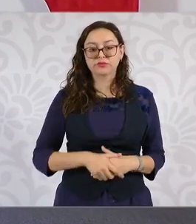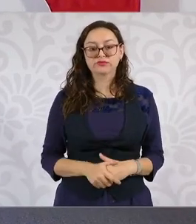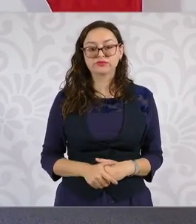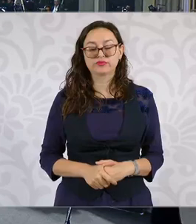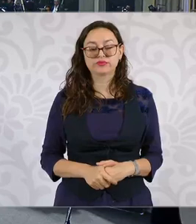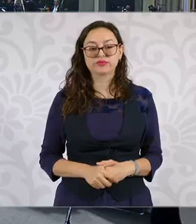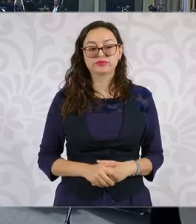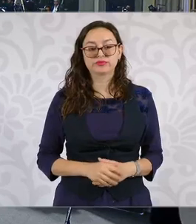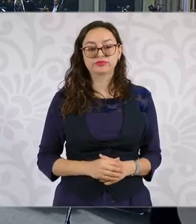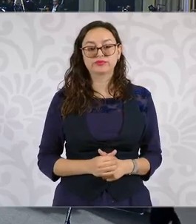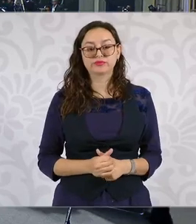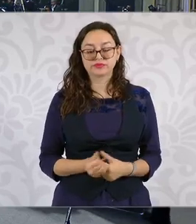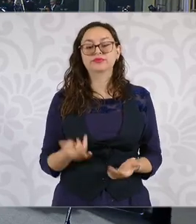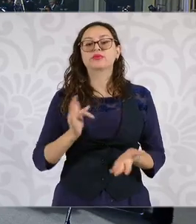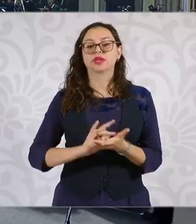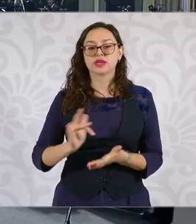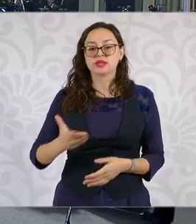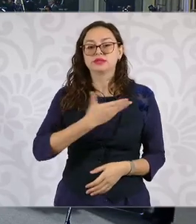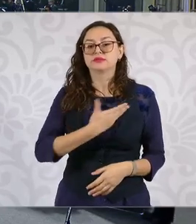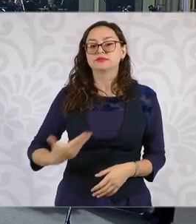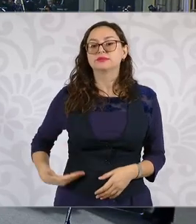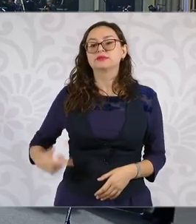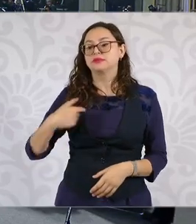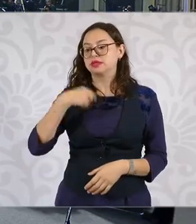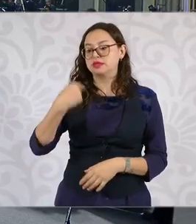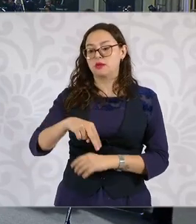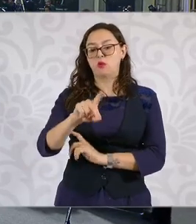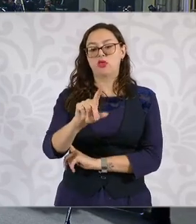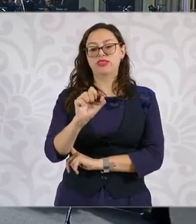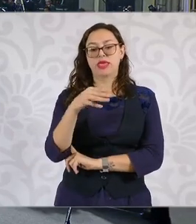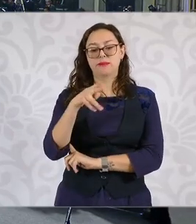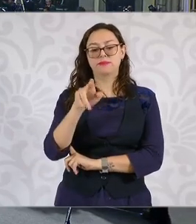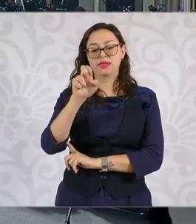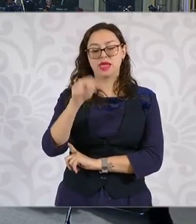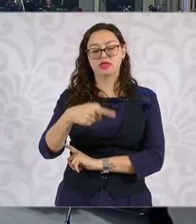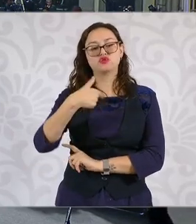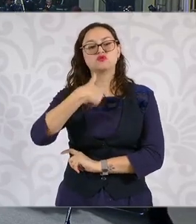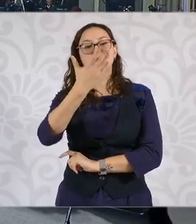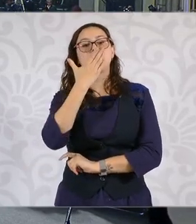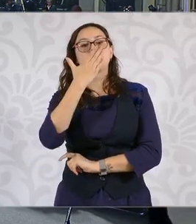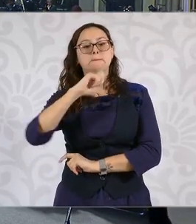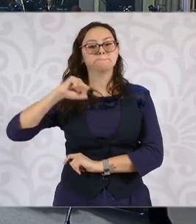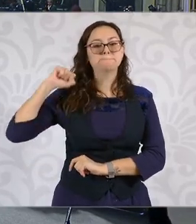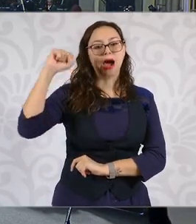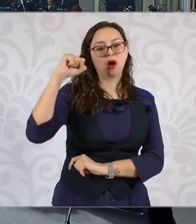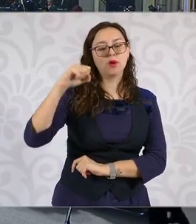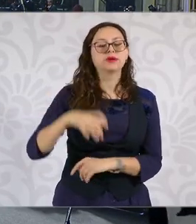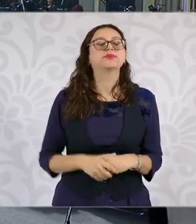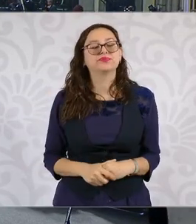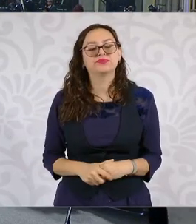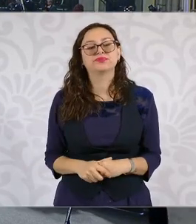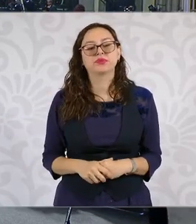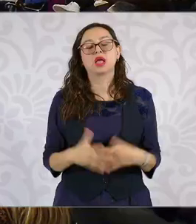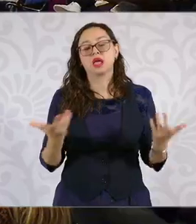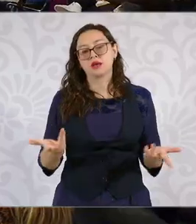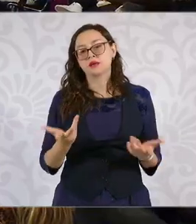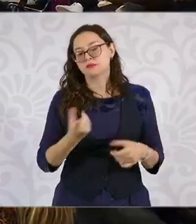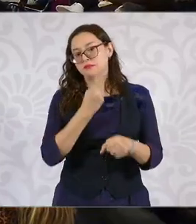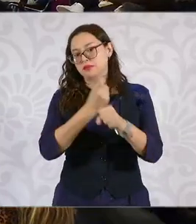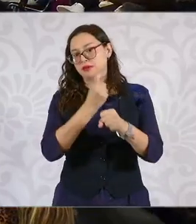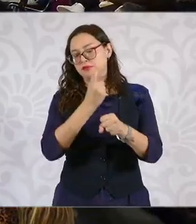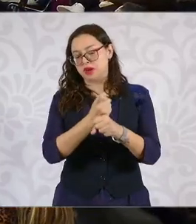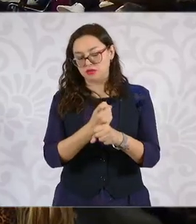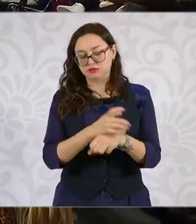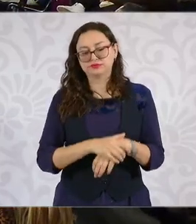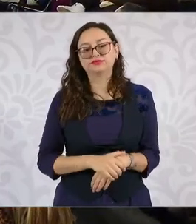Sí, gracias, presidente. Ademian Duarte de Sonora Power. Bueno, primero felicitarla por el asunto este de